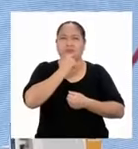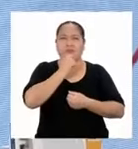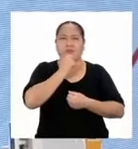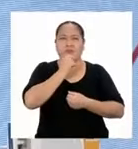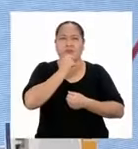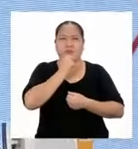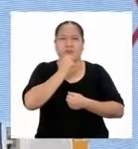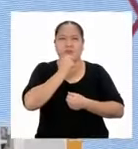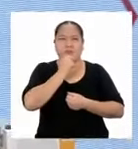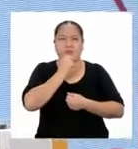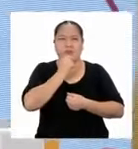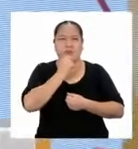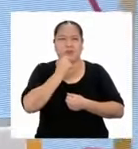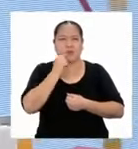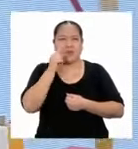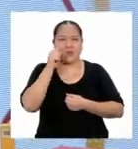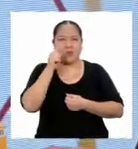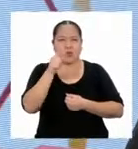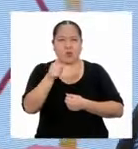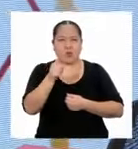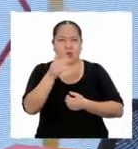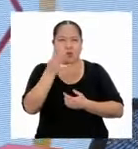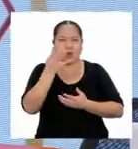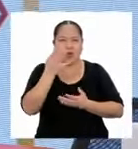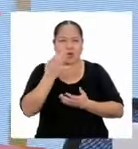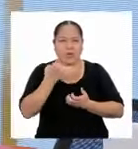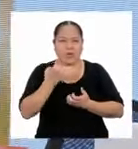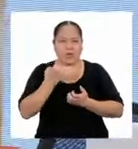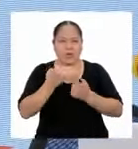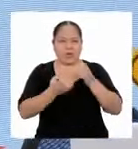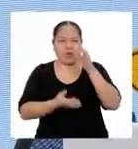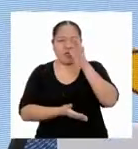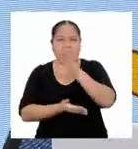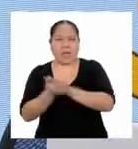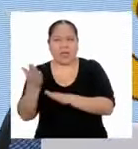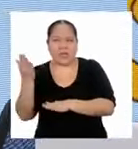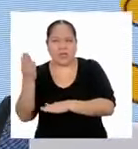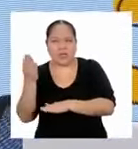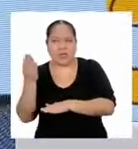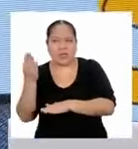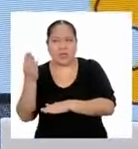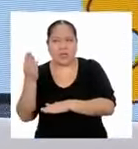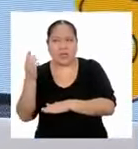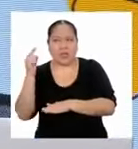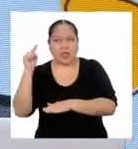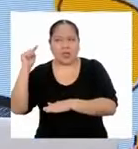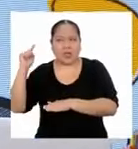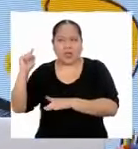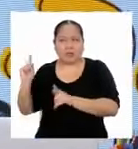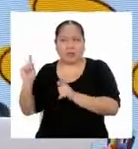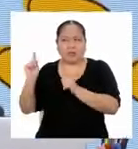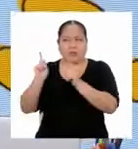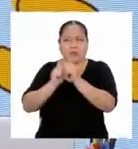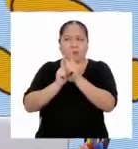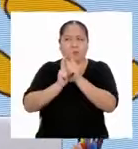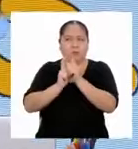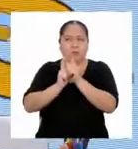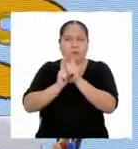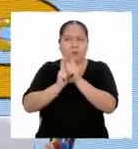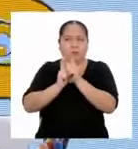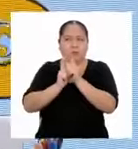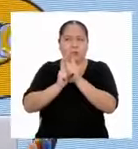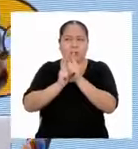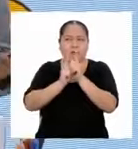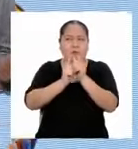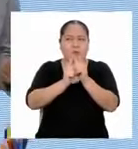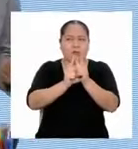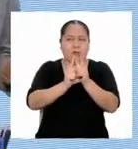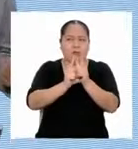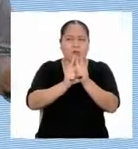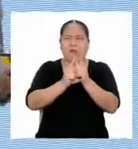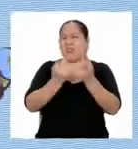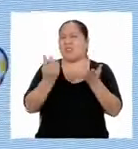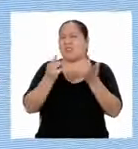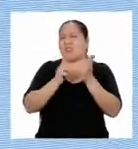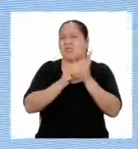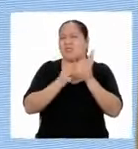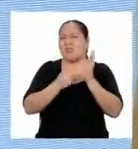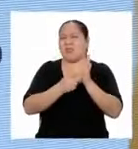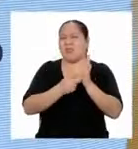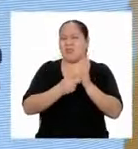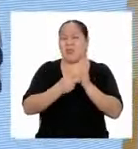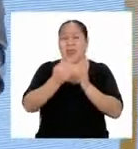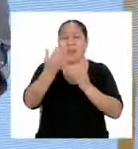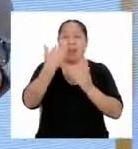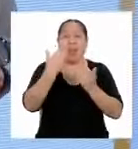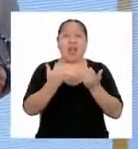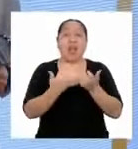Por más que quiera irme, siempre estará junto a mí. ¿A qué se refiere? ¡Chicas,